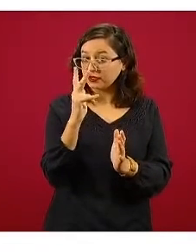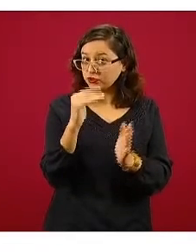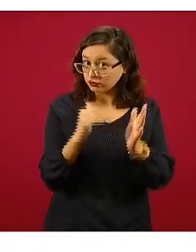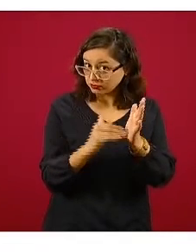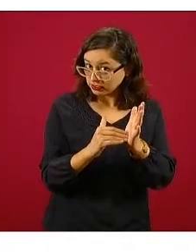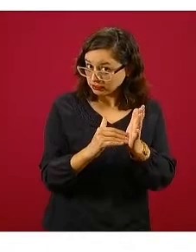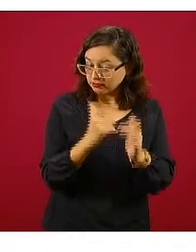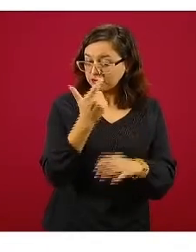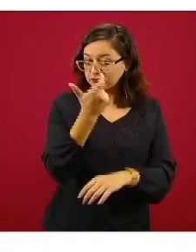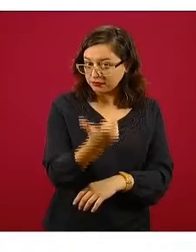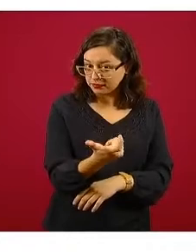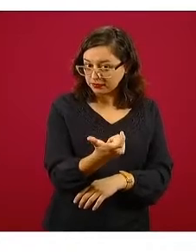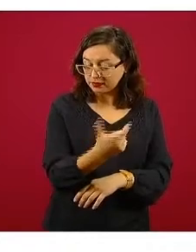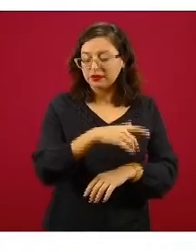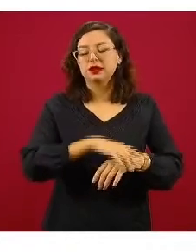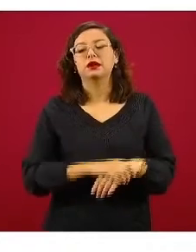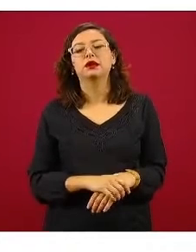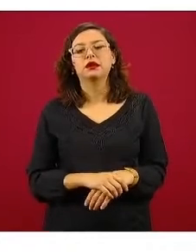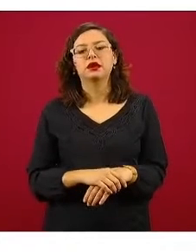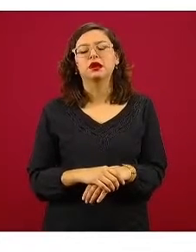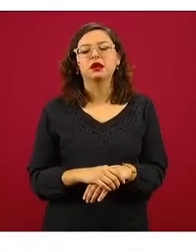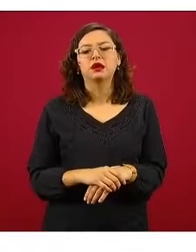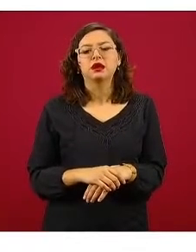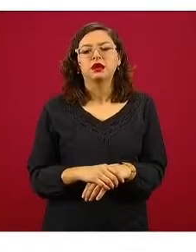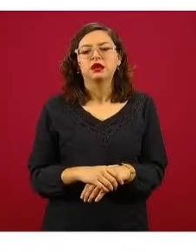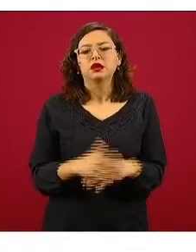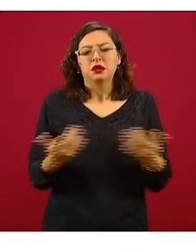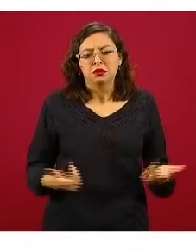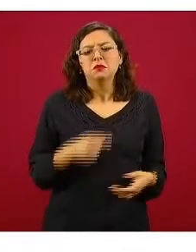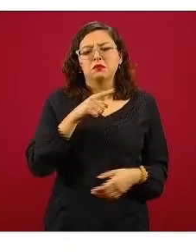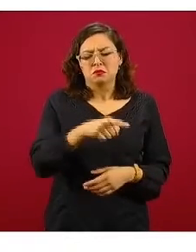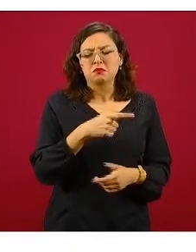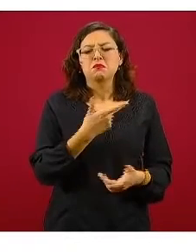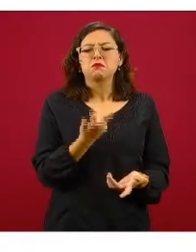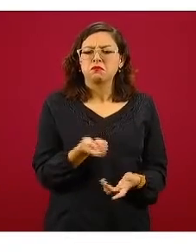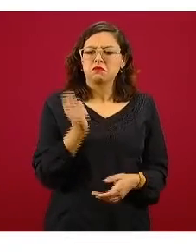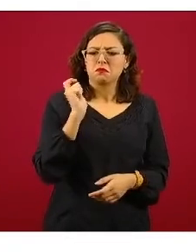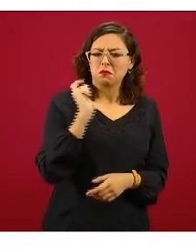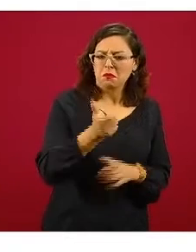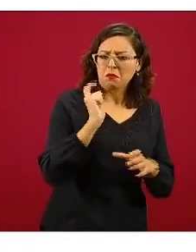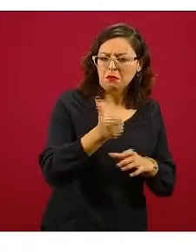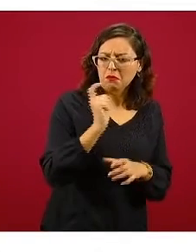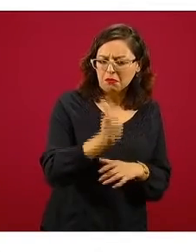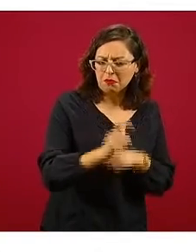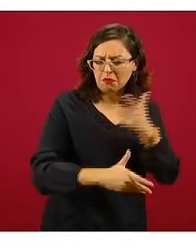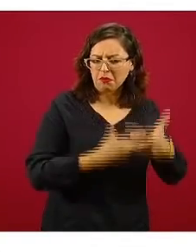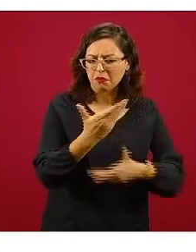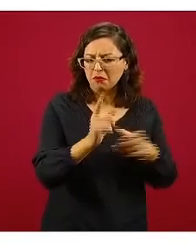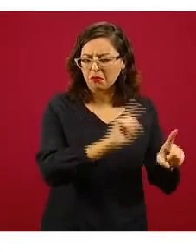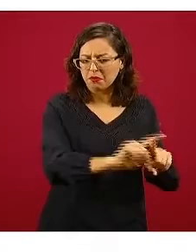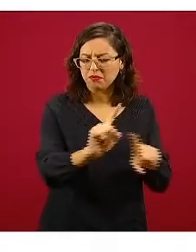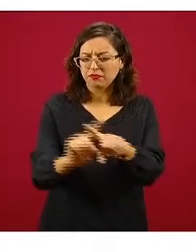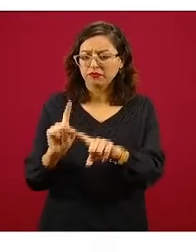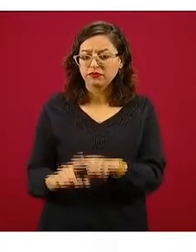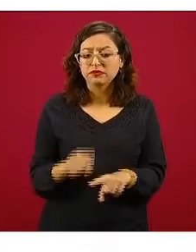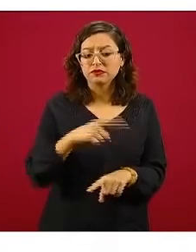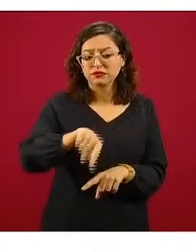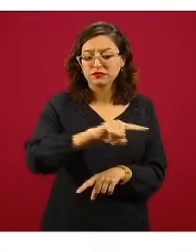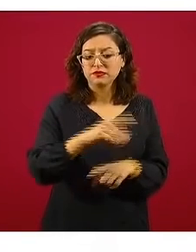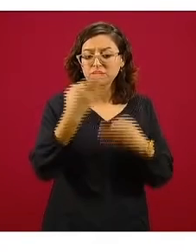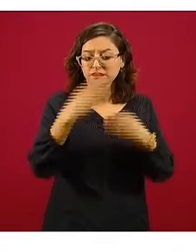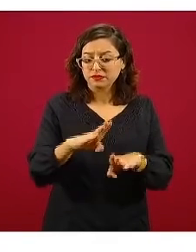Pueden pagar bienes y servicios. Y aun cuando la cuenta es